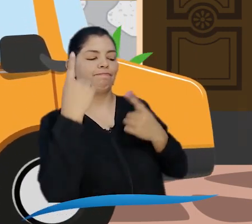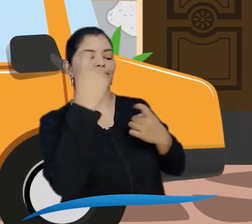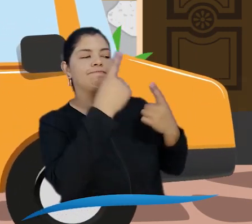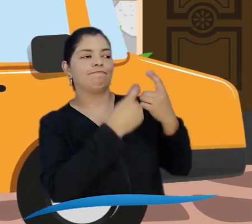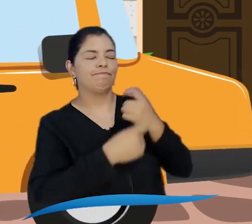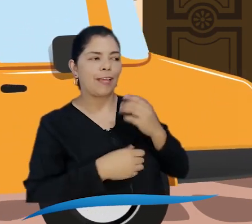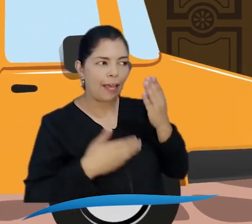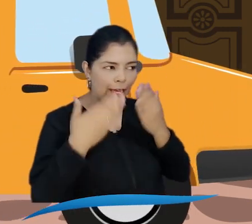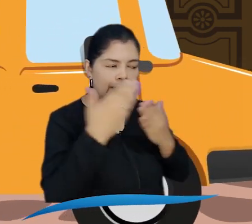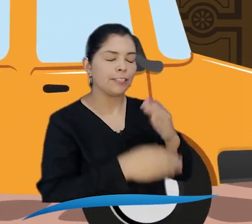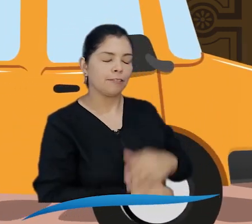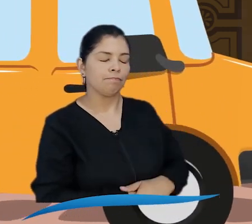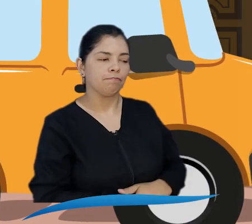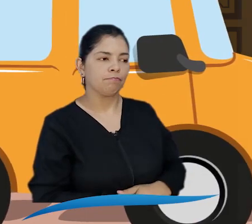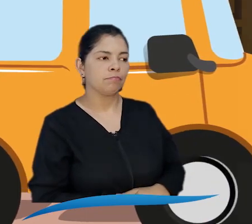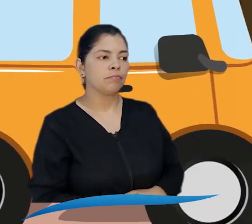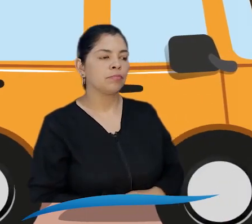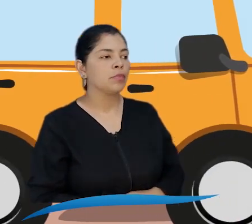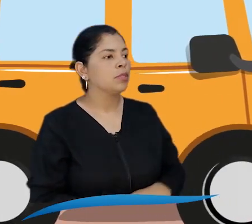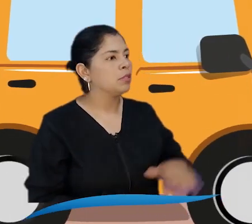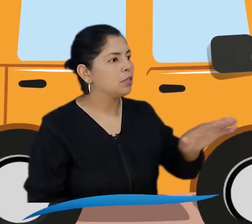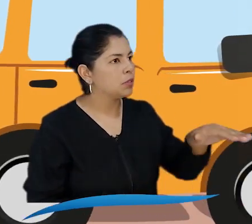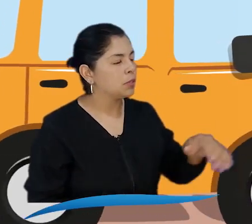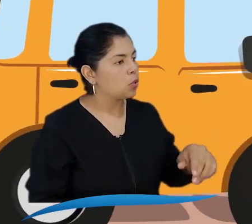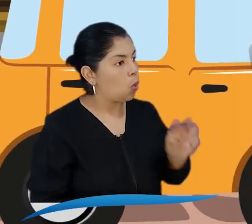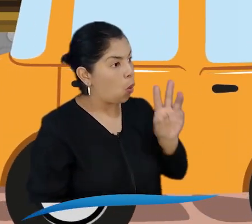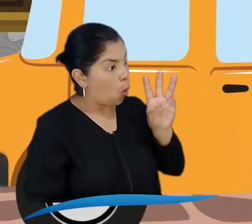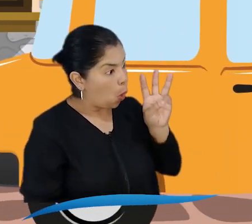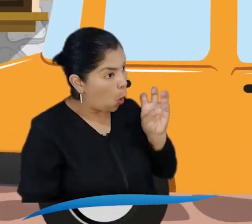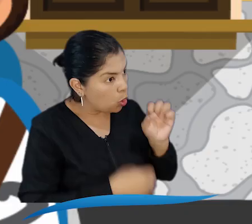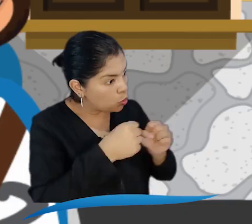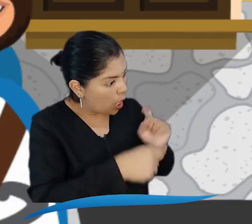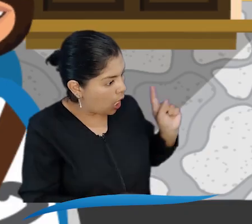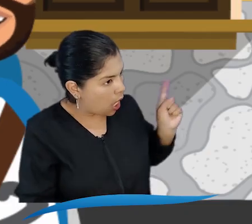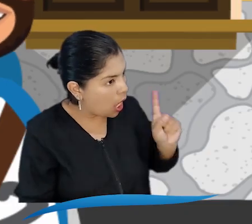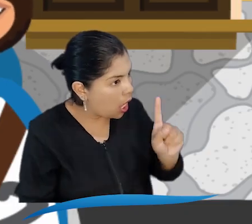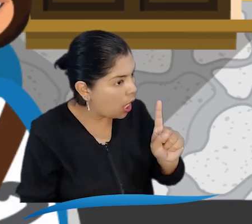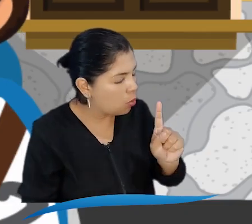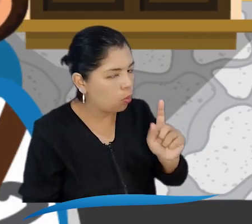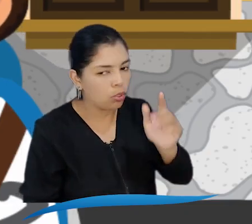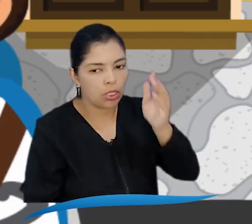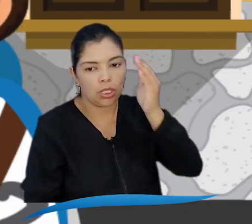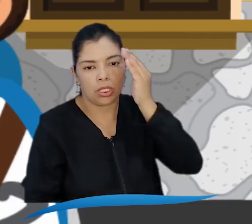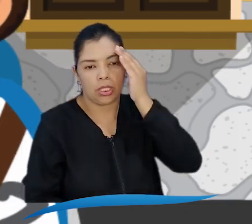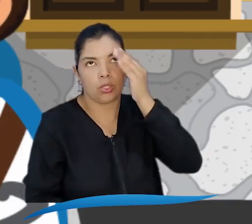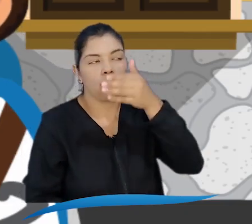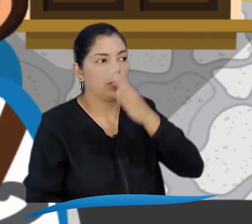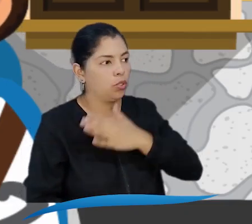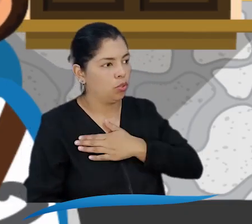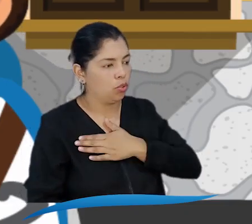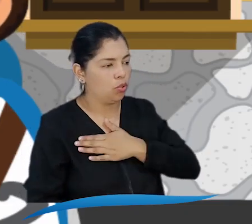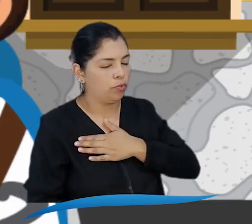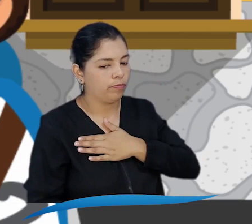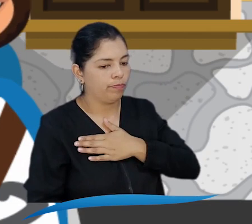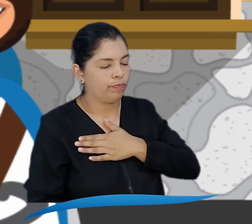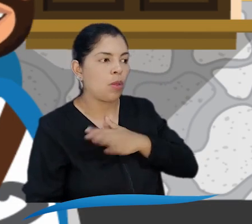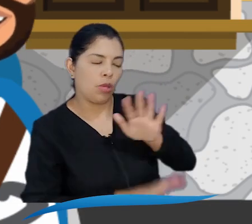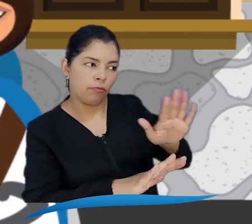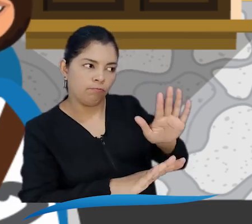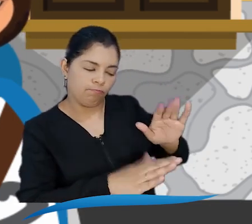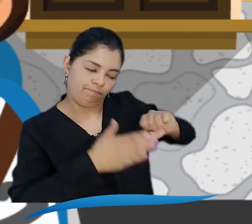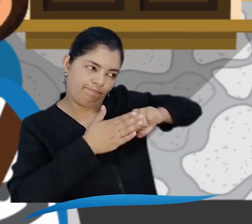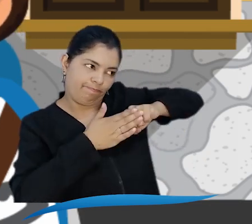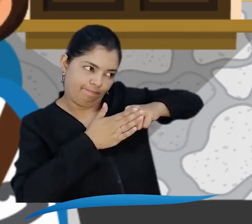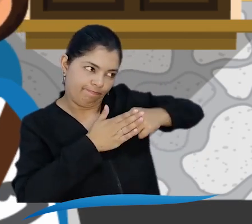la autocrítica y la autoevaluación son habilidades que deben ser apoyadas en cada caso. ¿Ocho años? ¡Virgen Santísima! ¡Qué